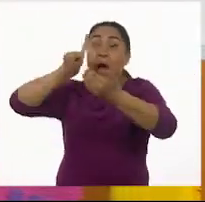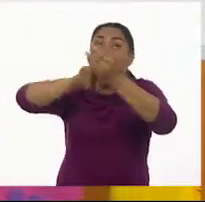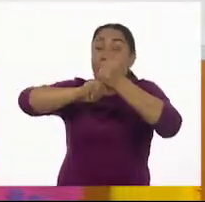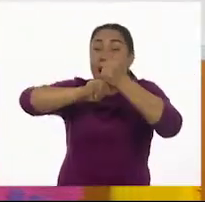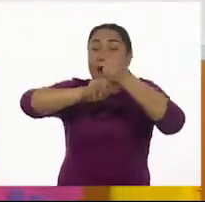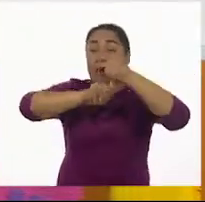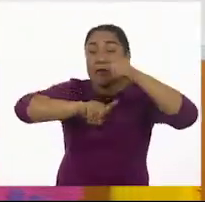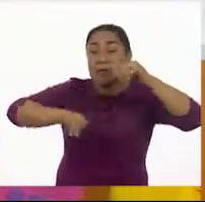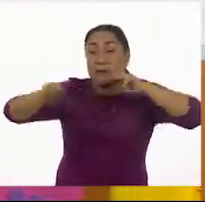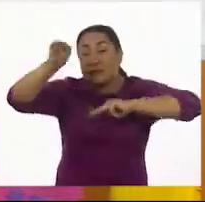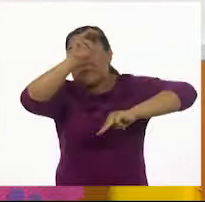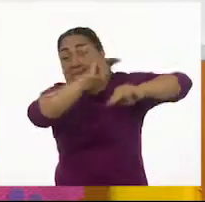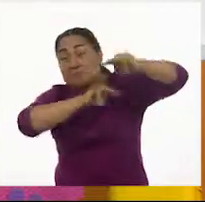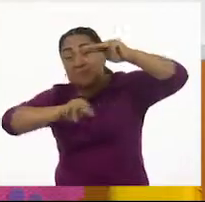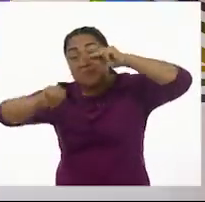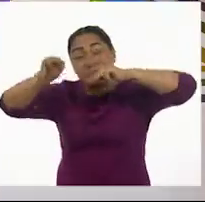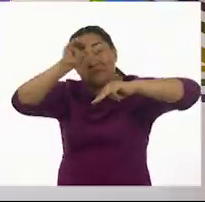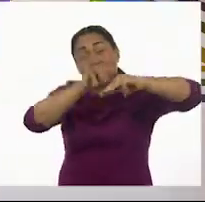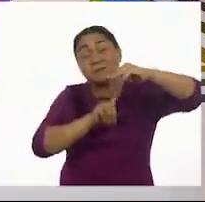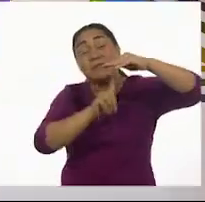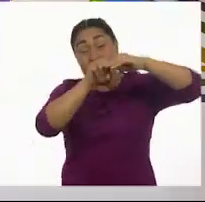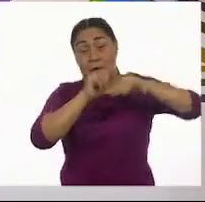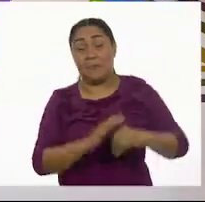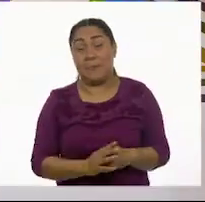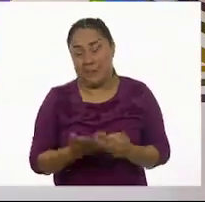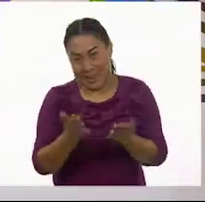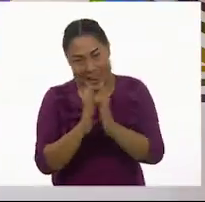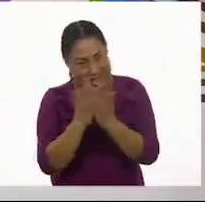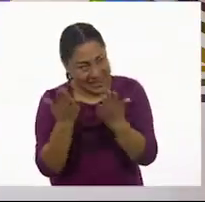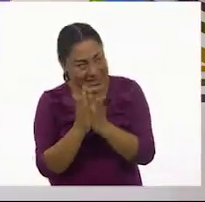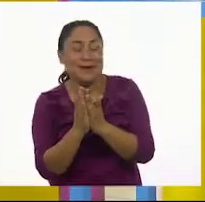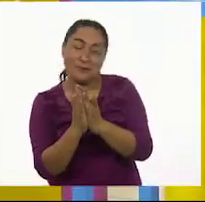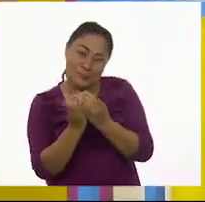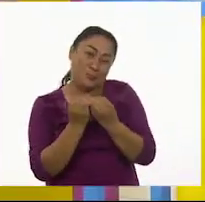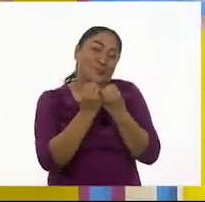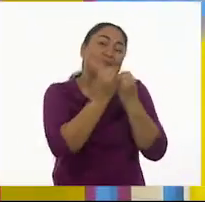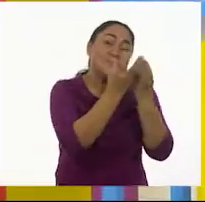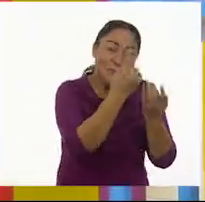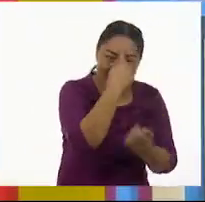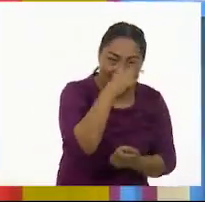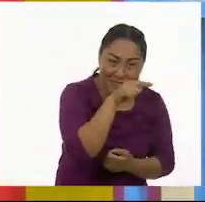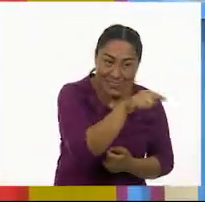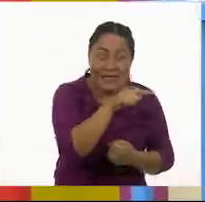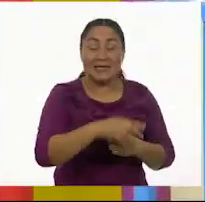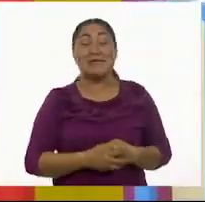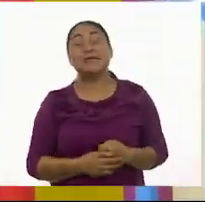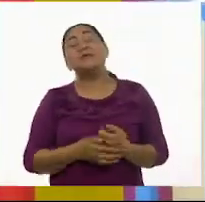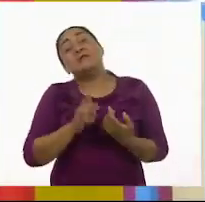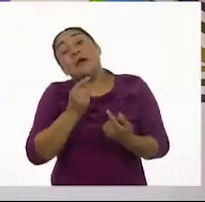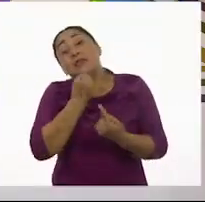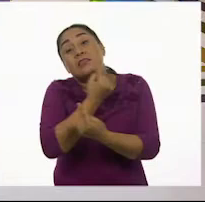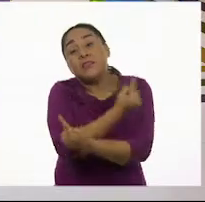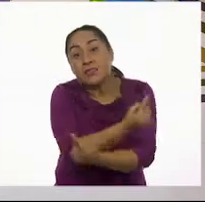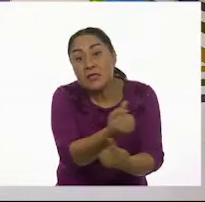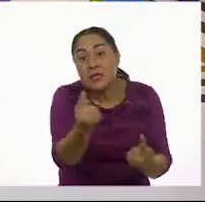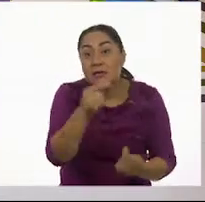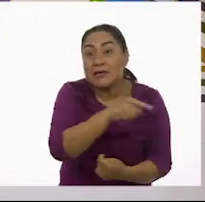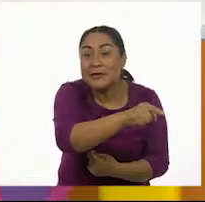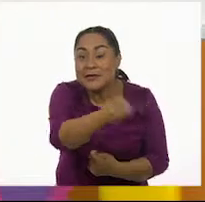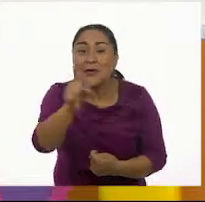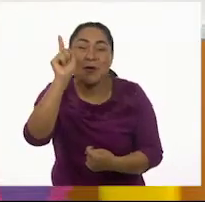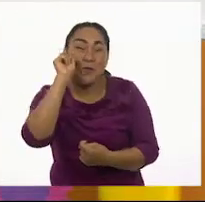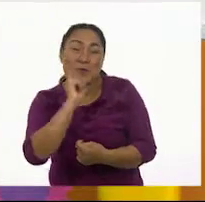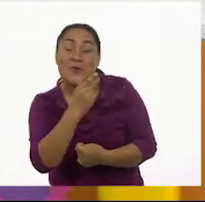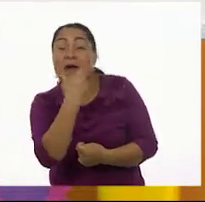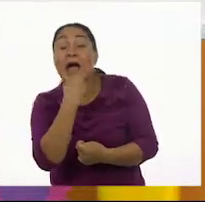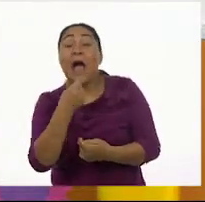montañas. Y el libro es para ti. Y para las niñas y los niños allá